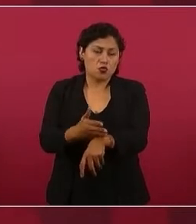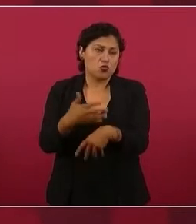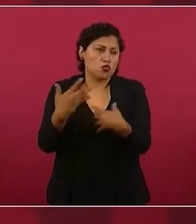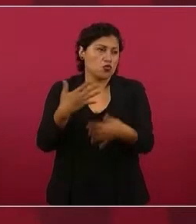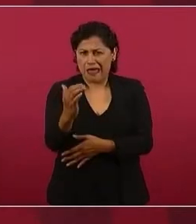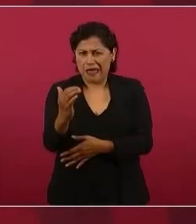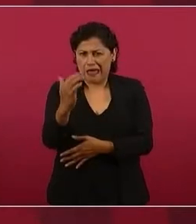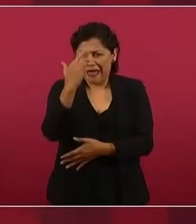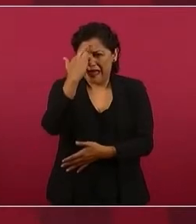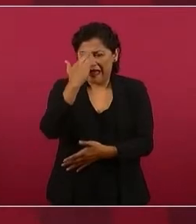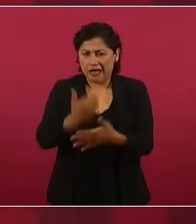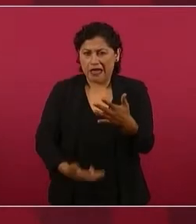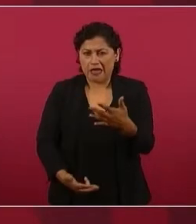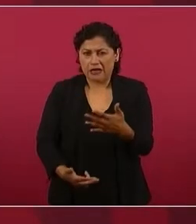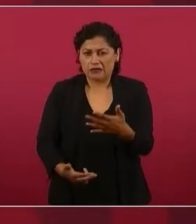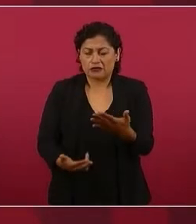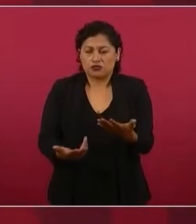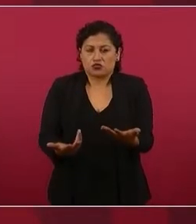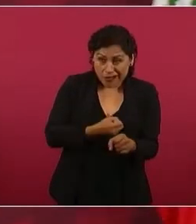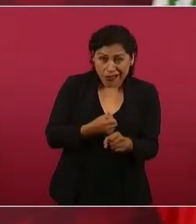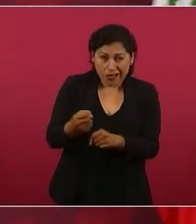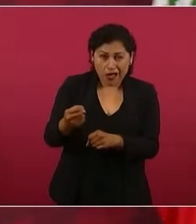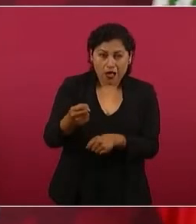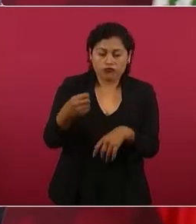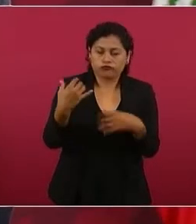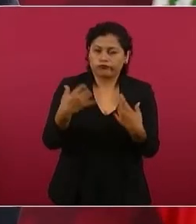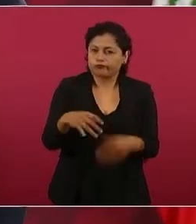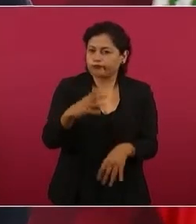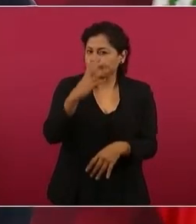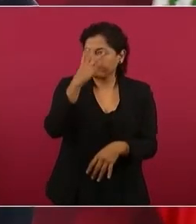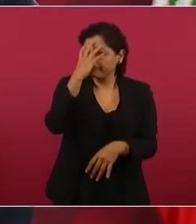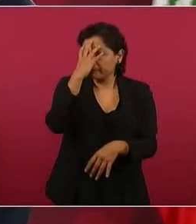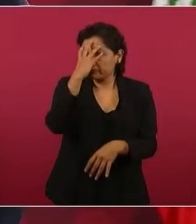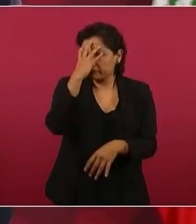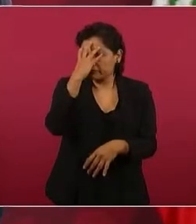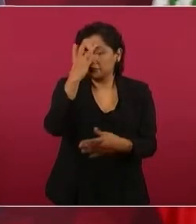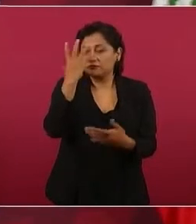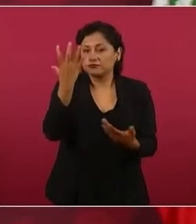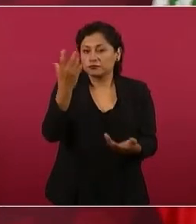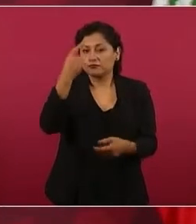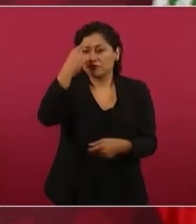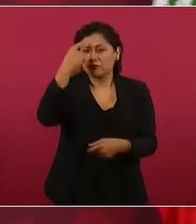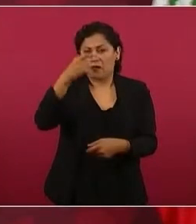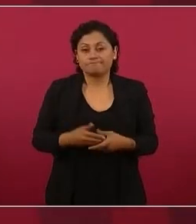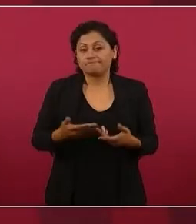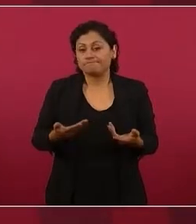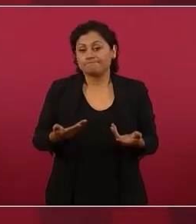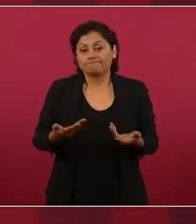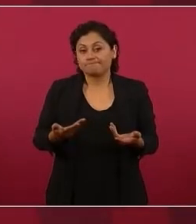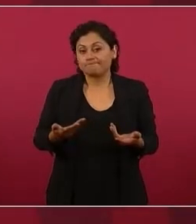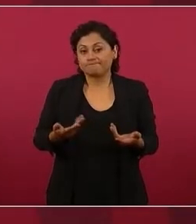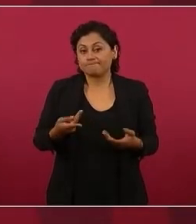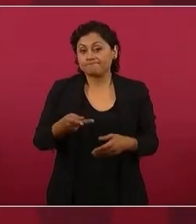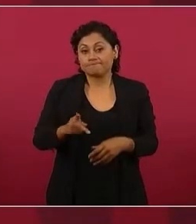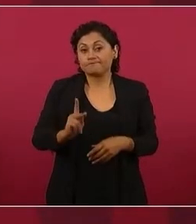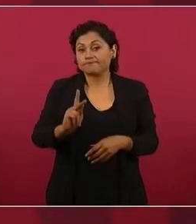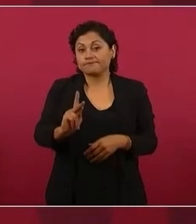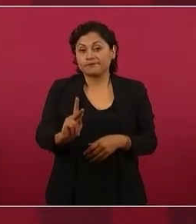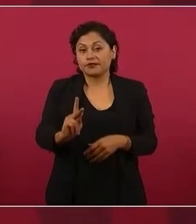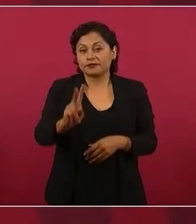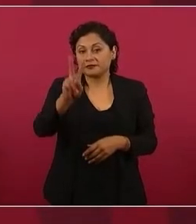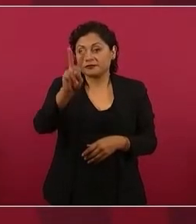tratado. Esto es una vergüenza para el mundo. Fue muy